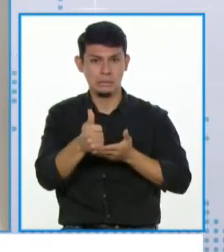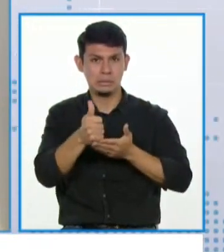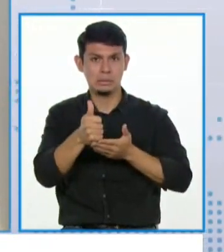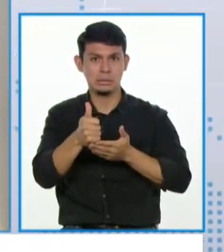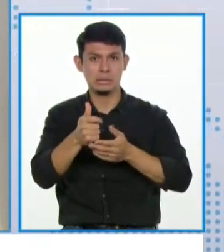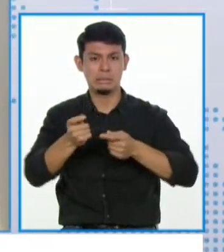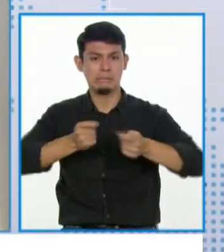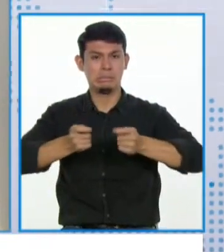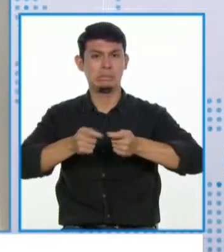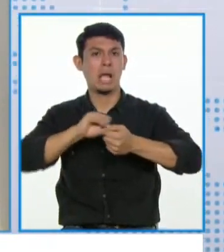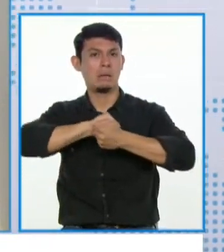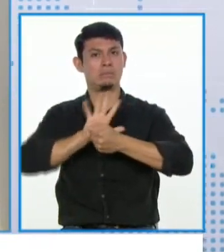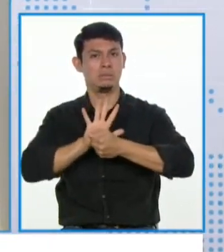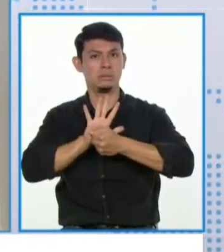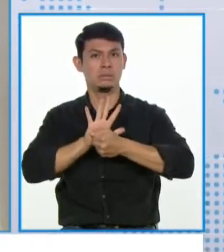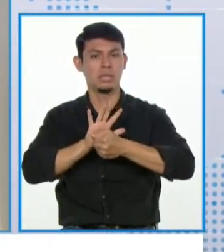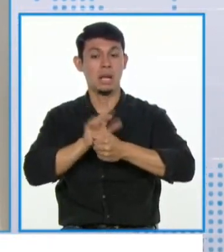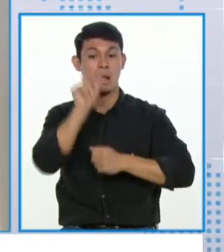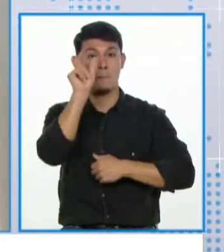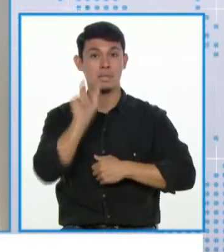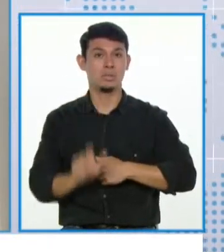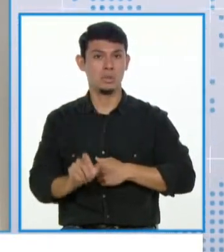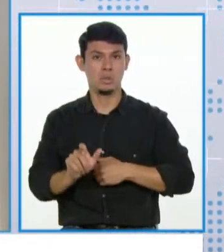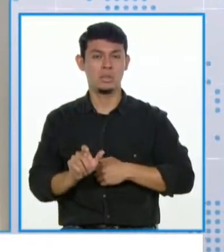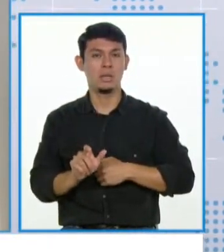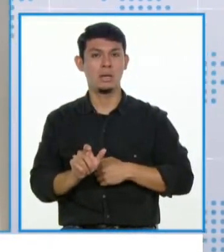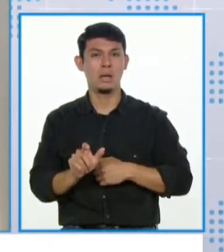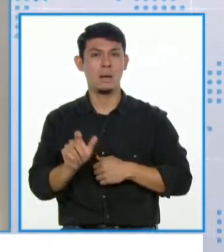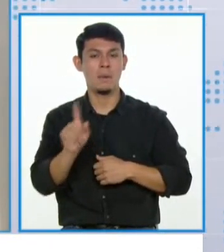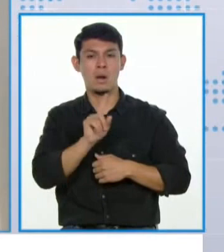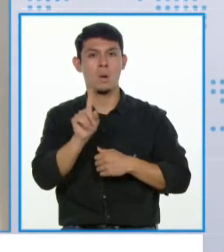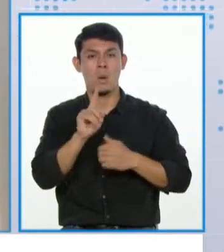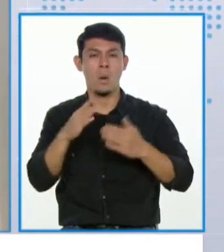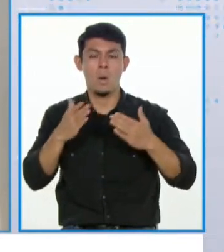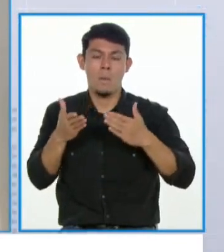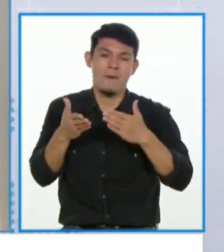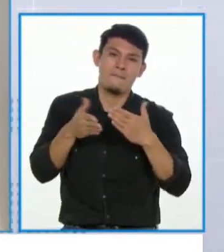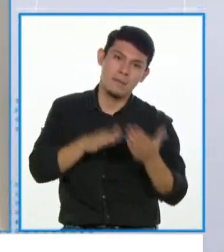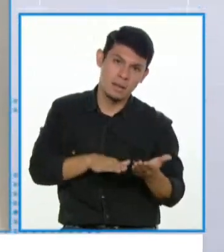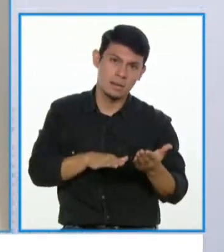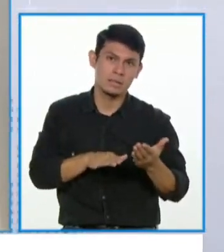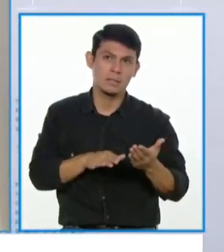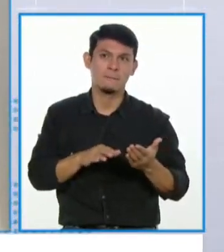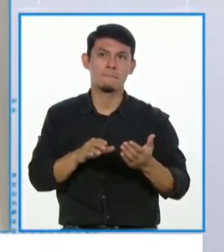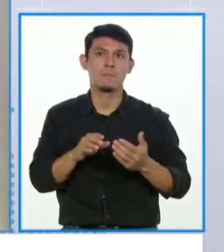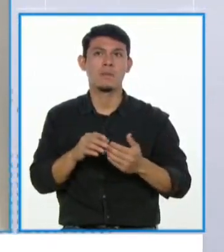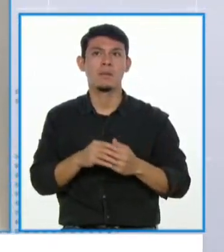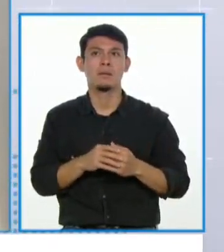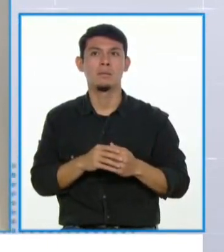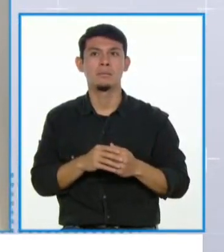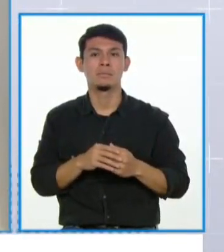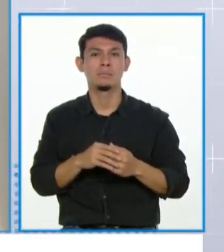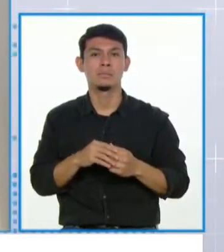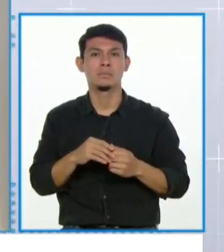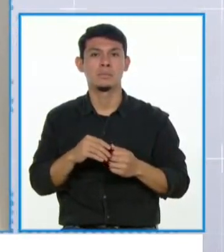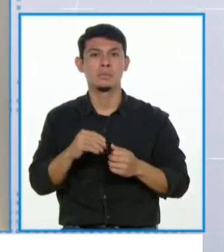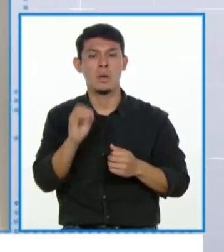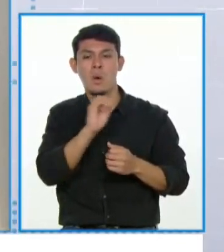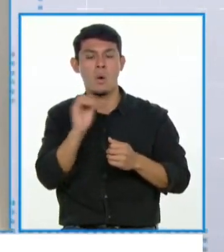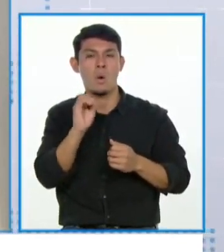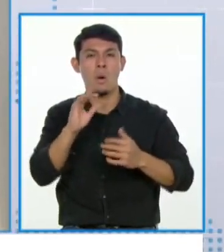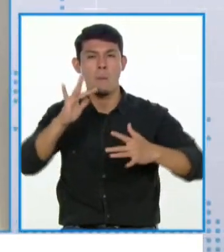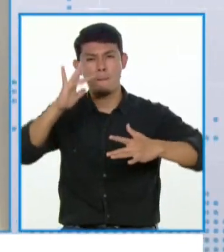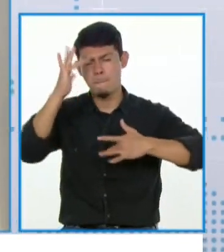virus hasta un grado de que la persona no llegue a fallecer o lamentablemente a ocupar una cama